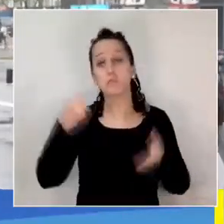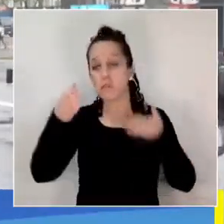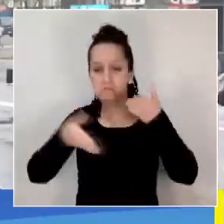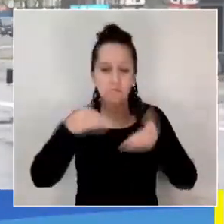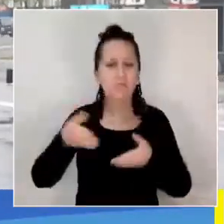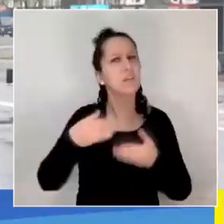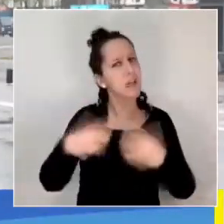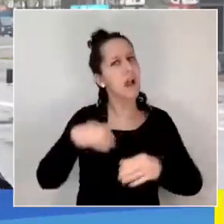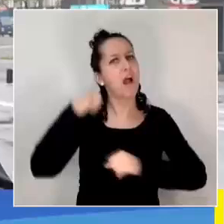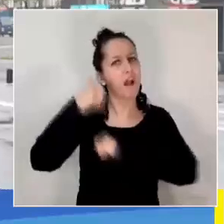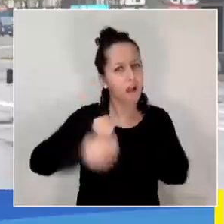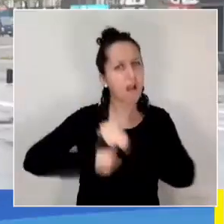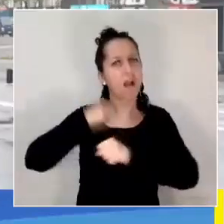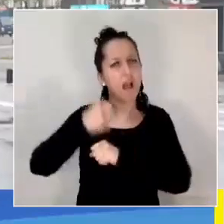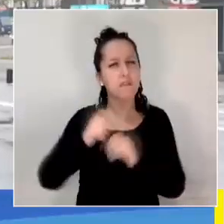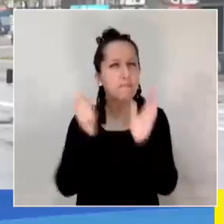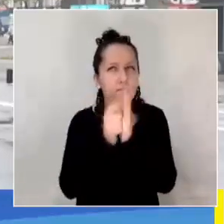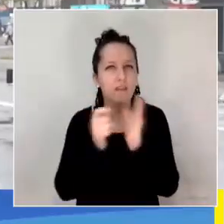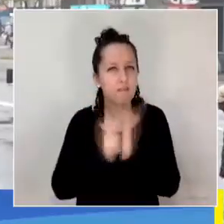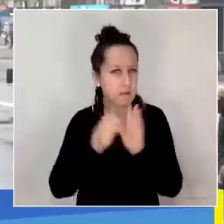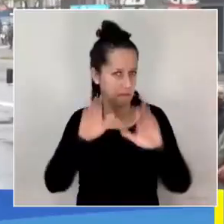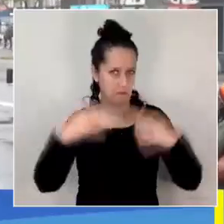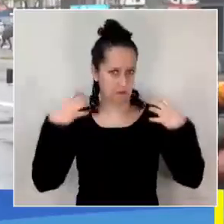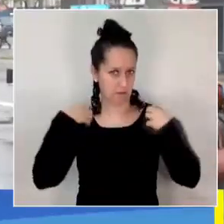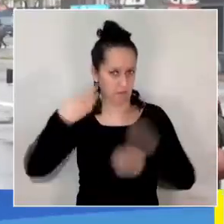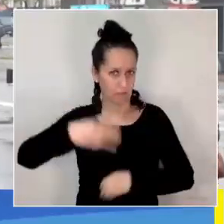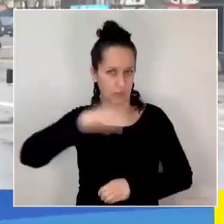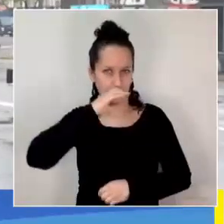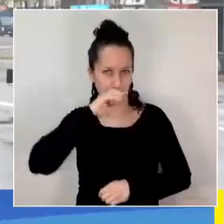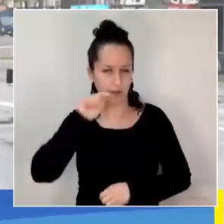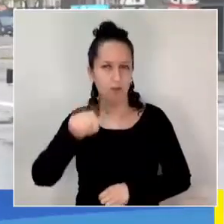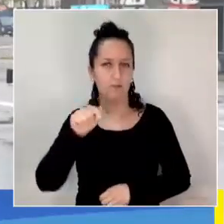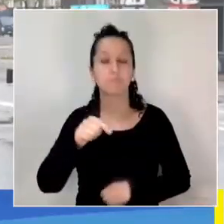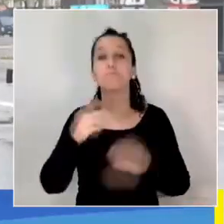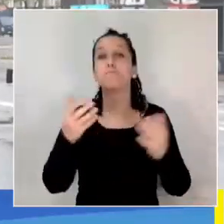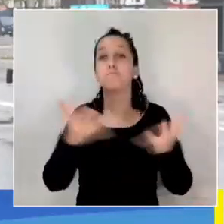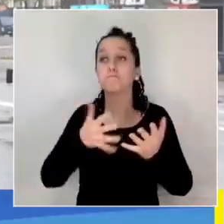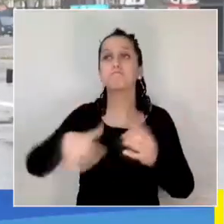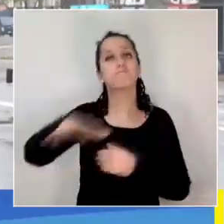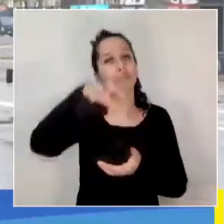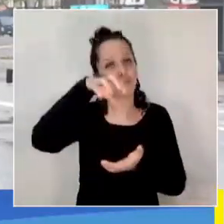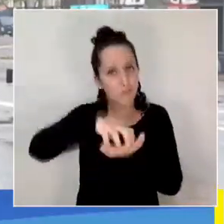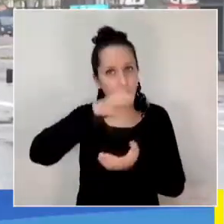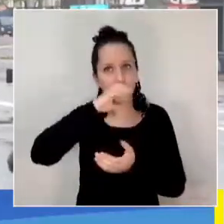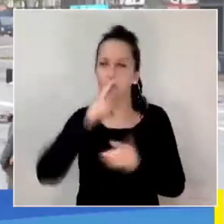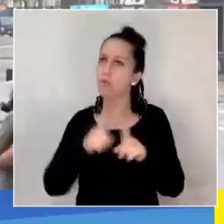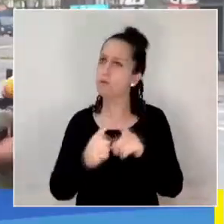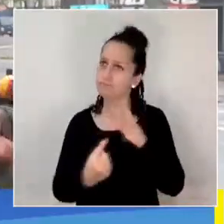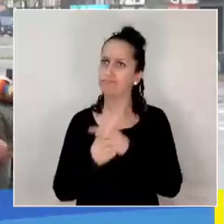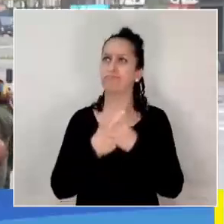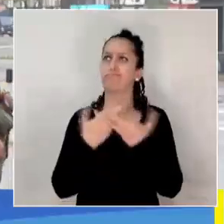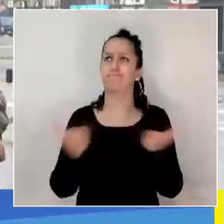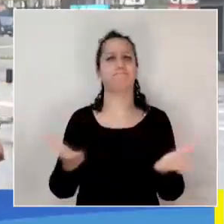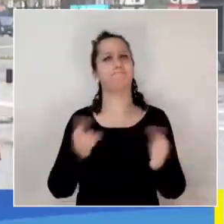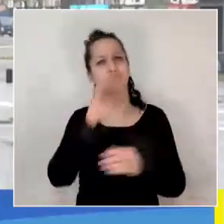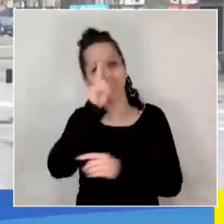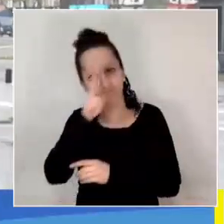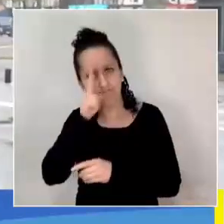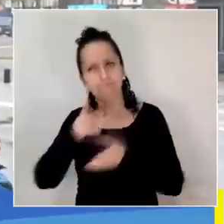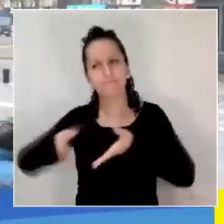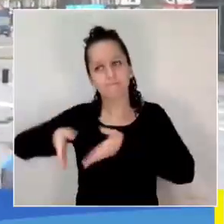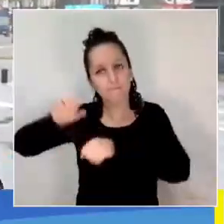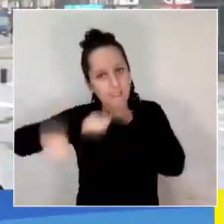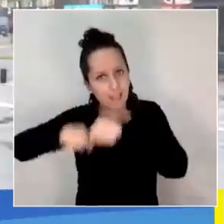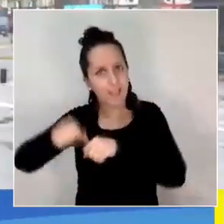ya hace varios años por parte de la Municipalidad de Concepción, transformando a nuestra ciudad como líder en la cicloinclusión.